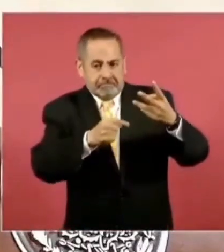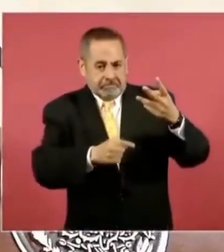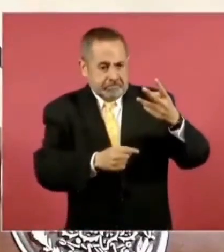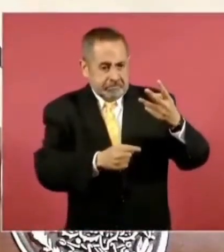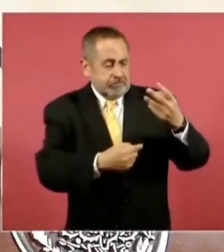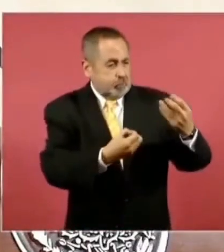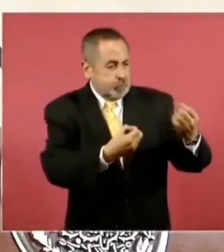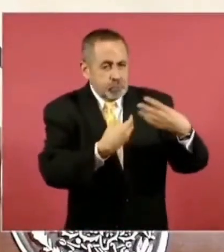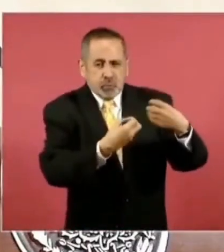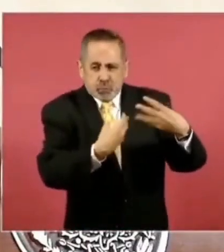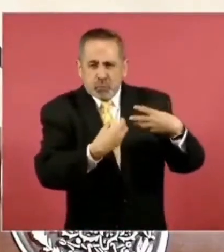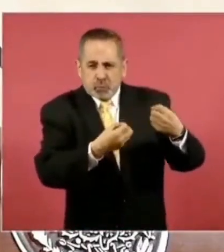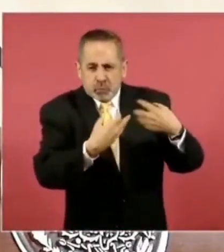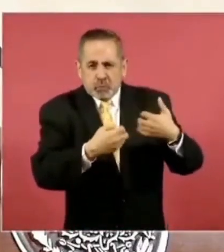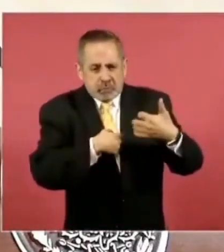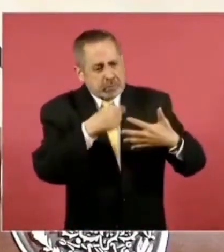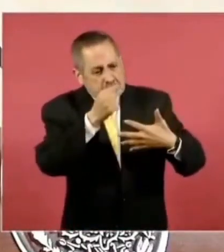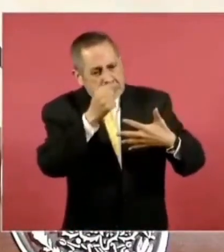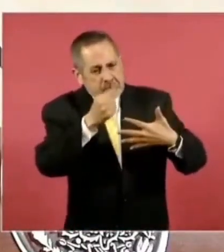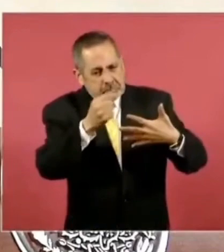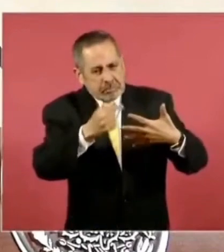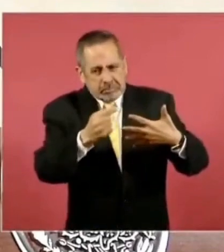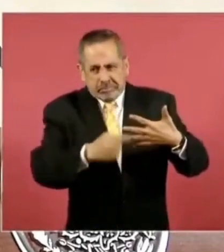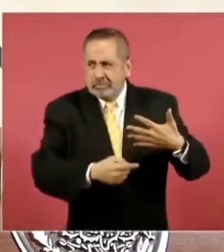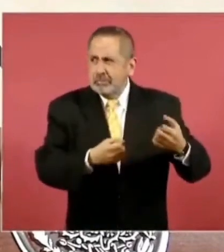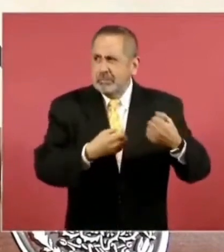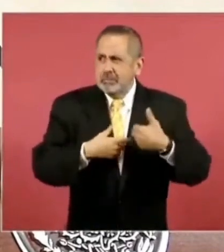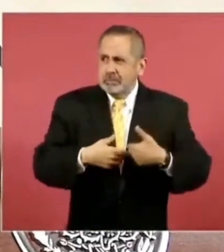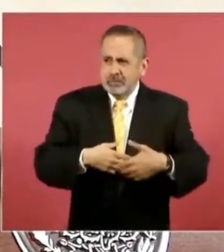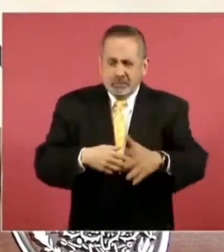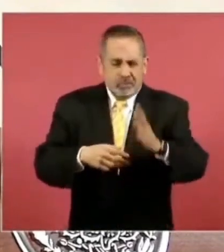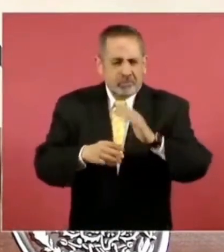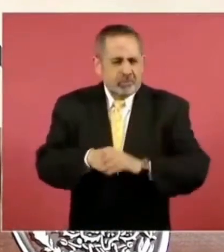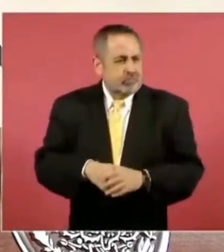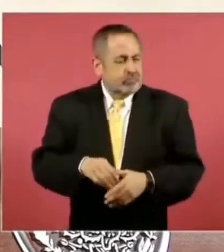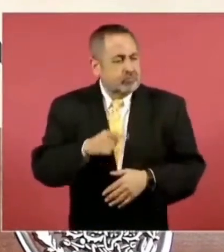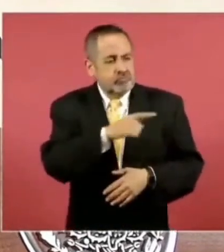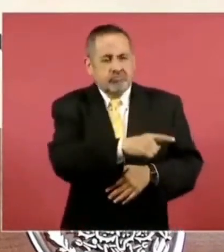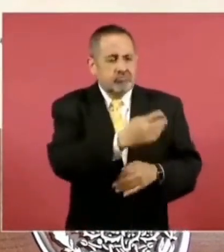para recibir atenciones